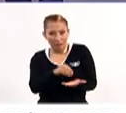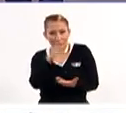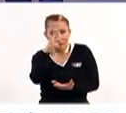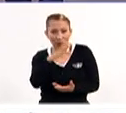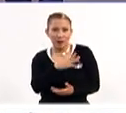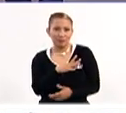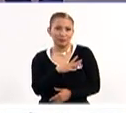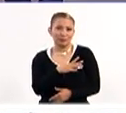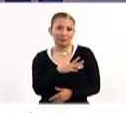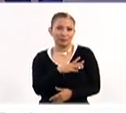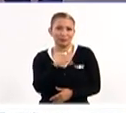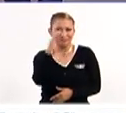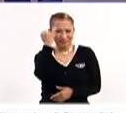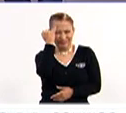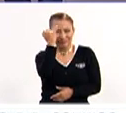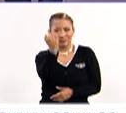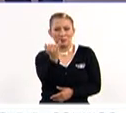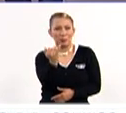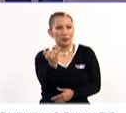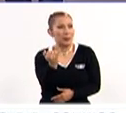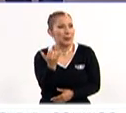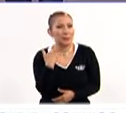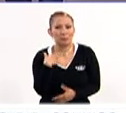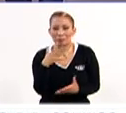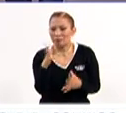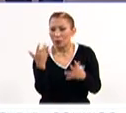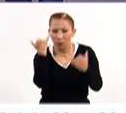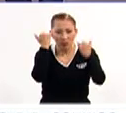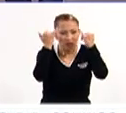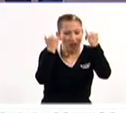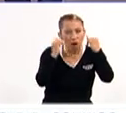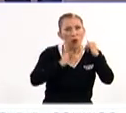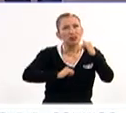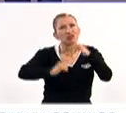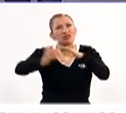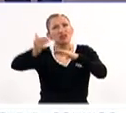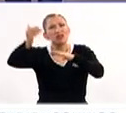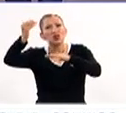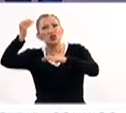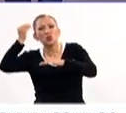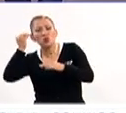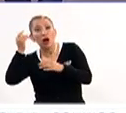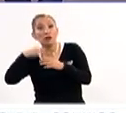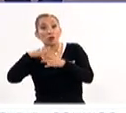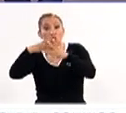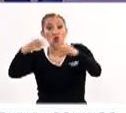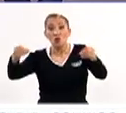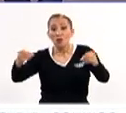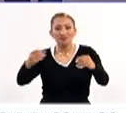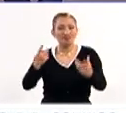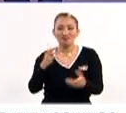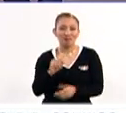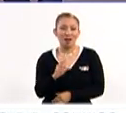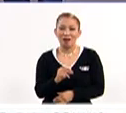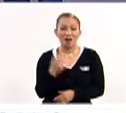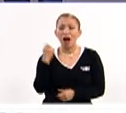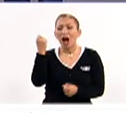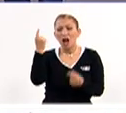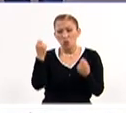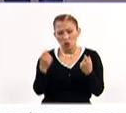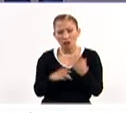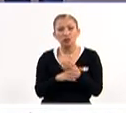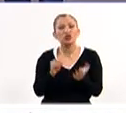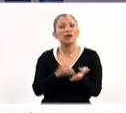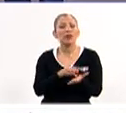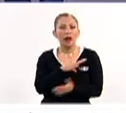México tiene, ¿no? Pensar que toda esta cosmovisión prehispánica ha desaparecido, yo creo que en muchas de estas